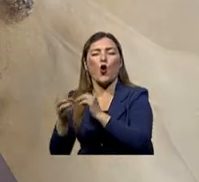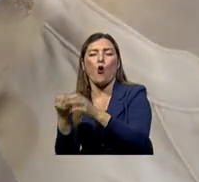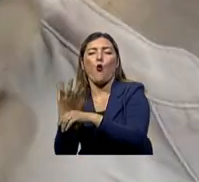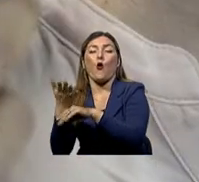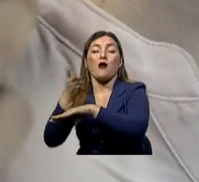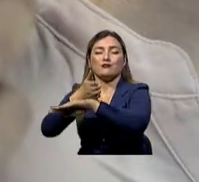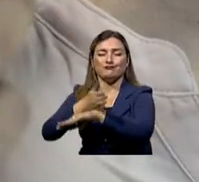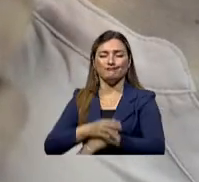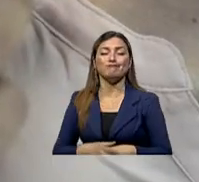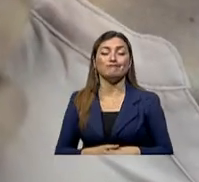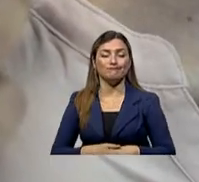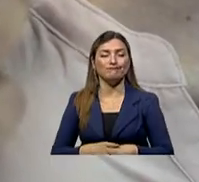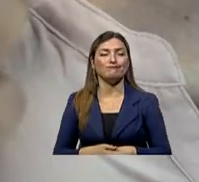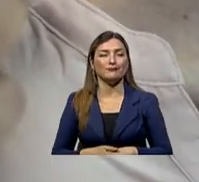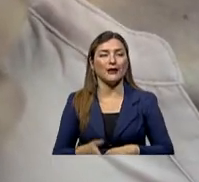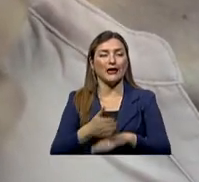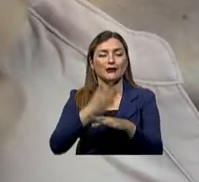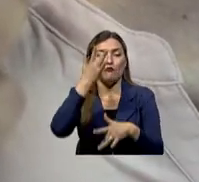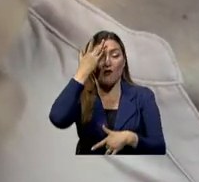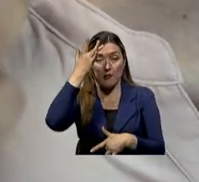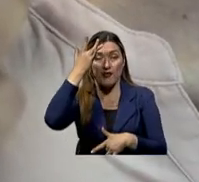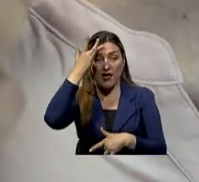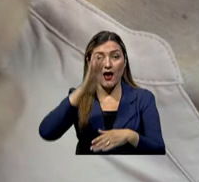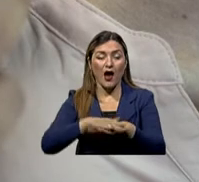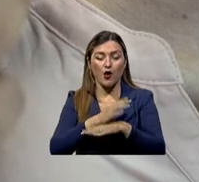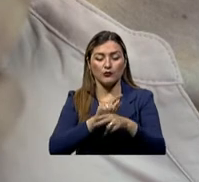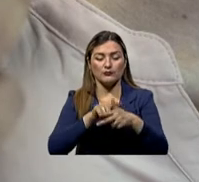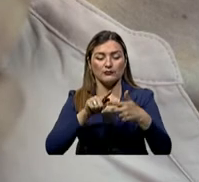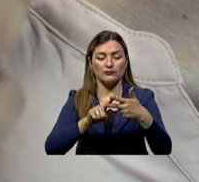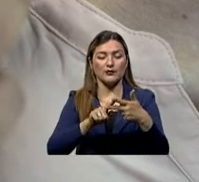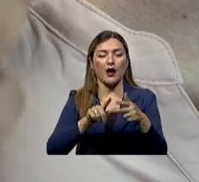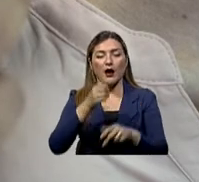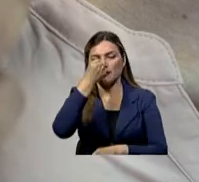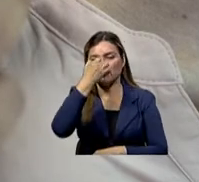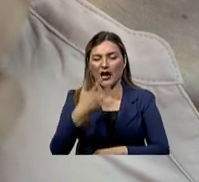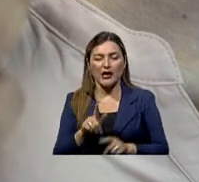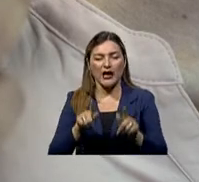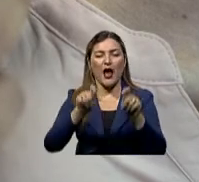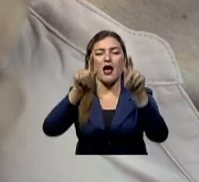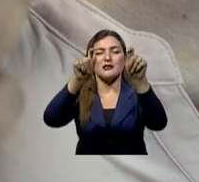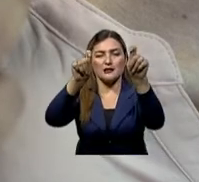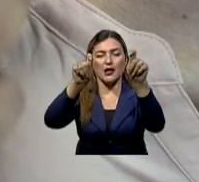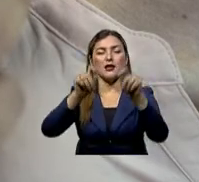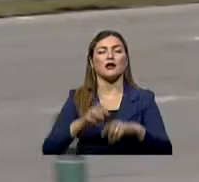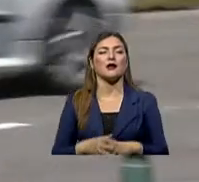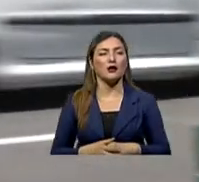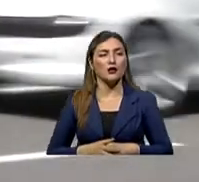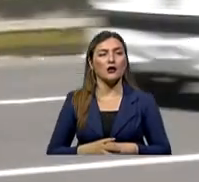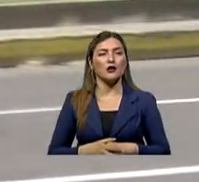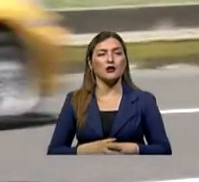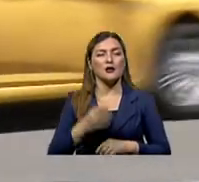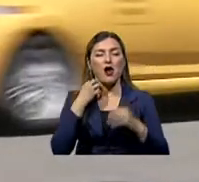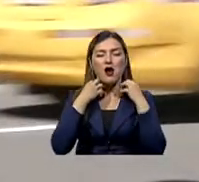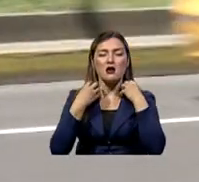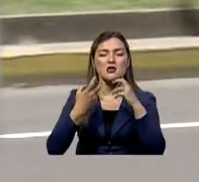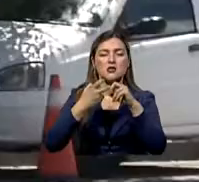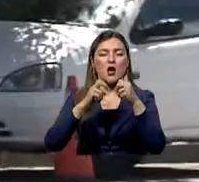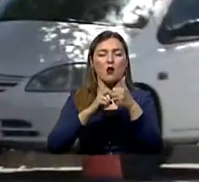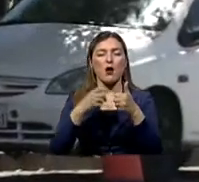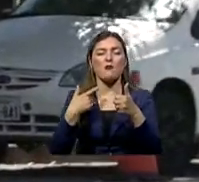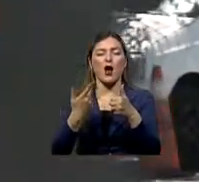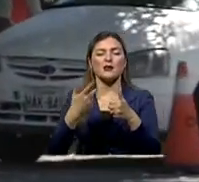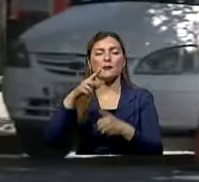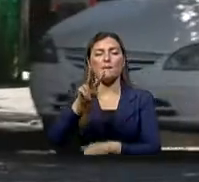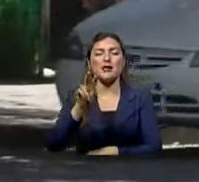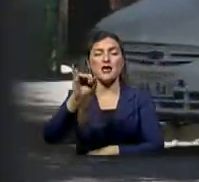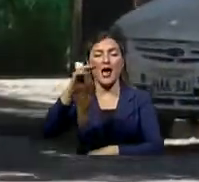previo. Preexistencia de otras enfermedades, como leucemias, linfomas y VIH. Actualmente se conoce